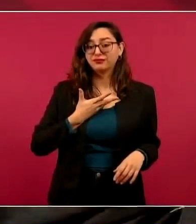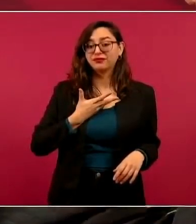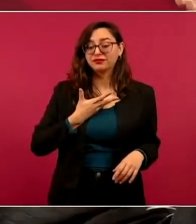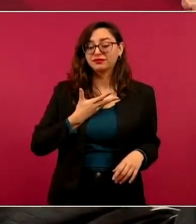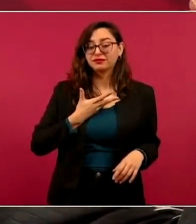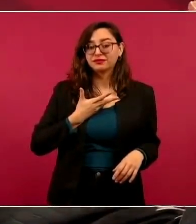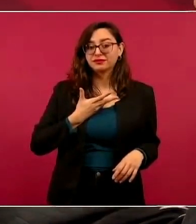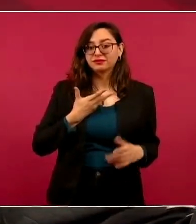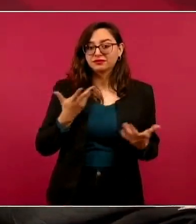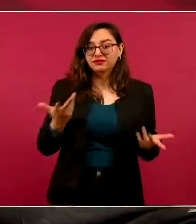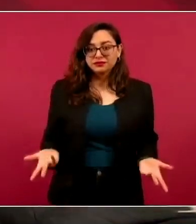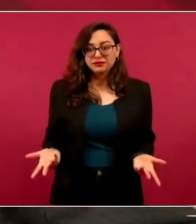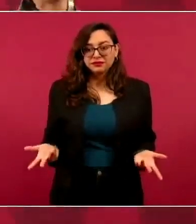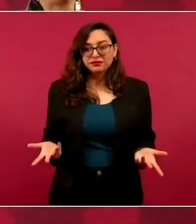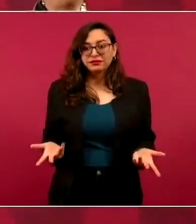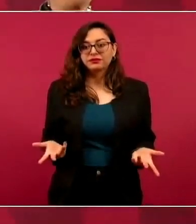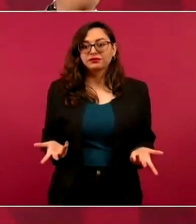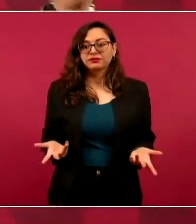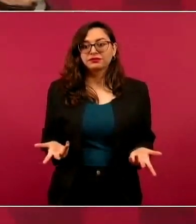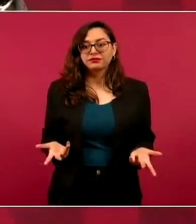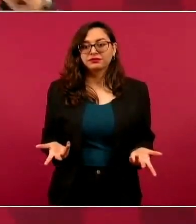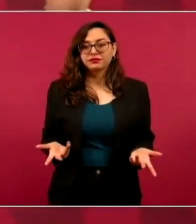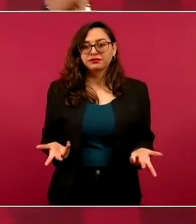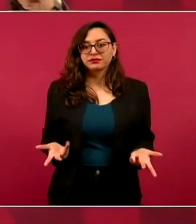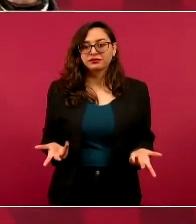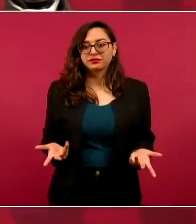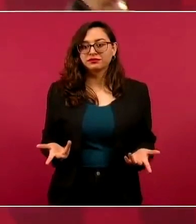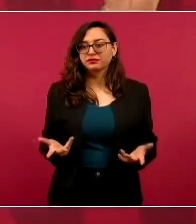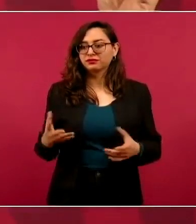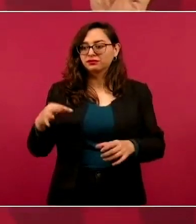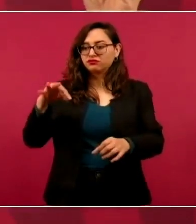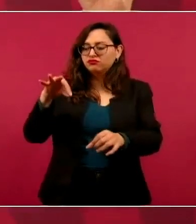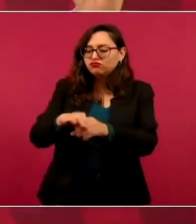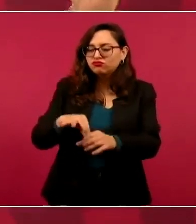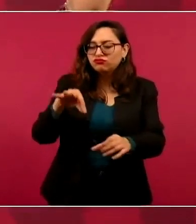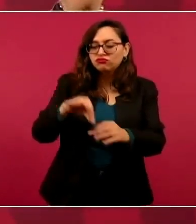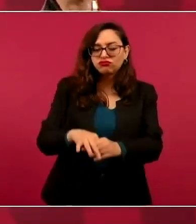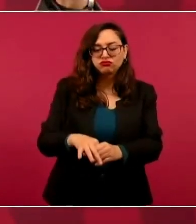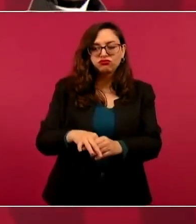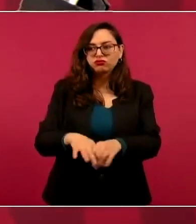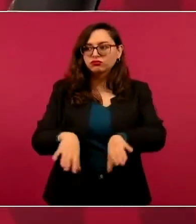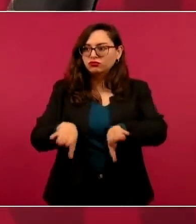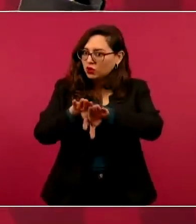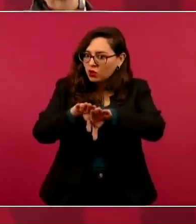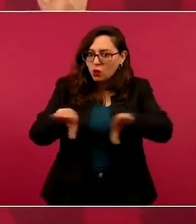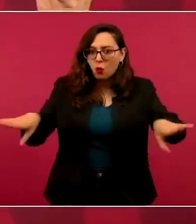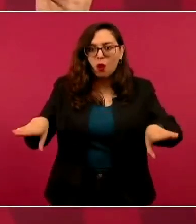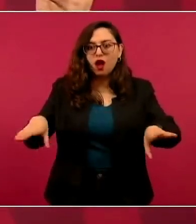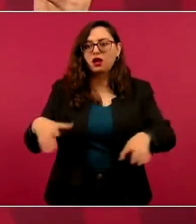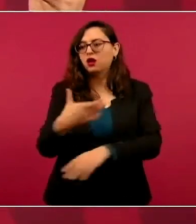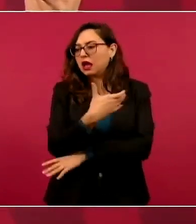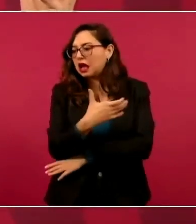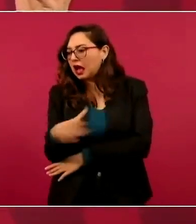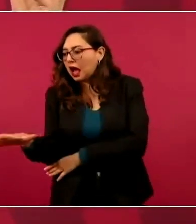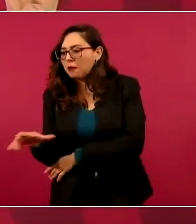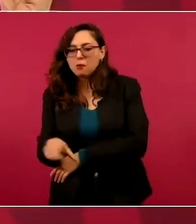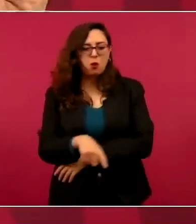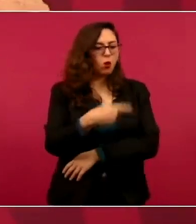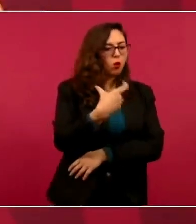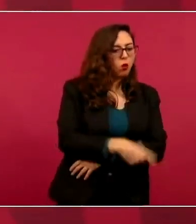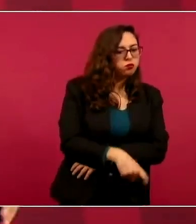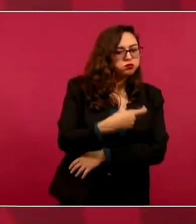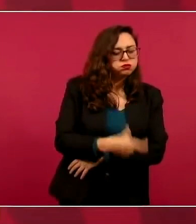es lo mismo el voto de un campesino que de un potentado,